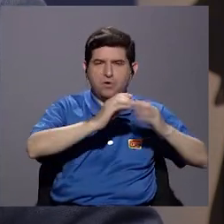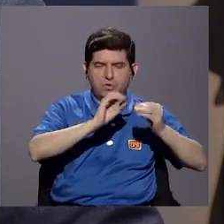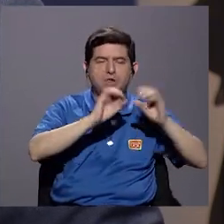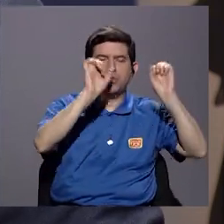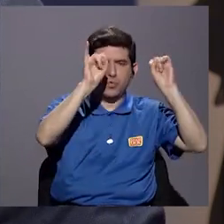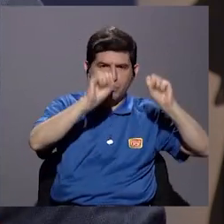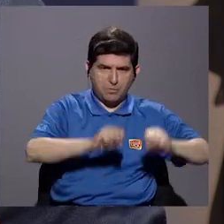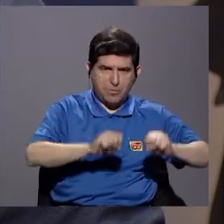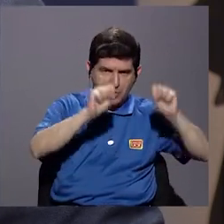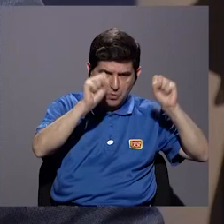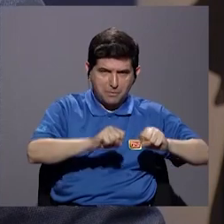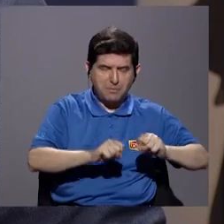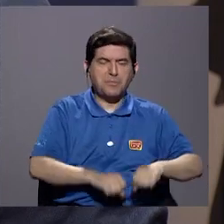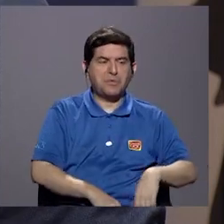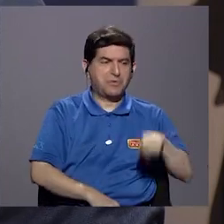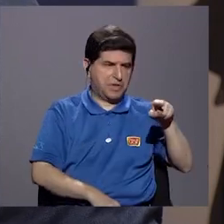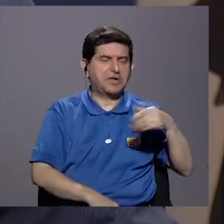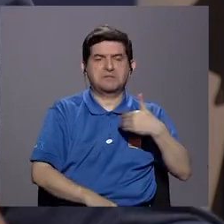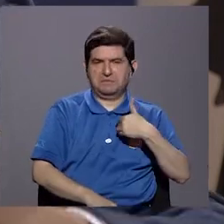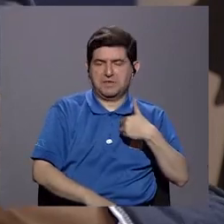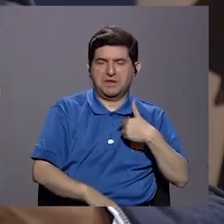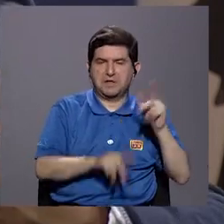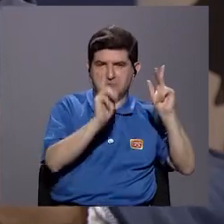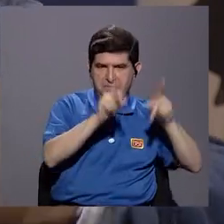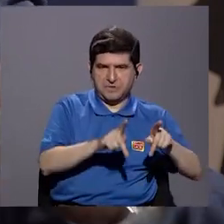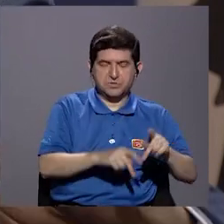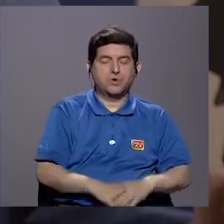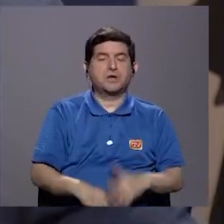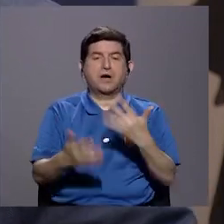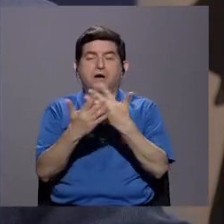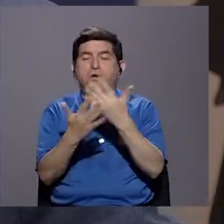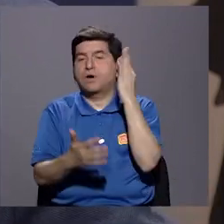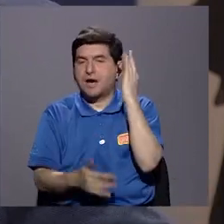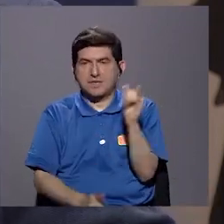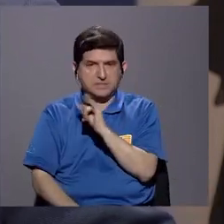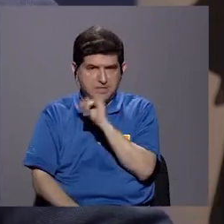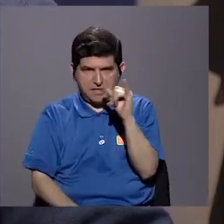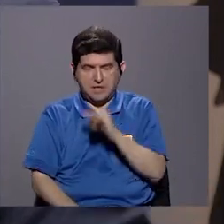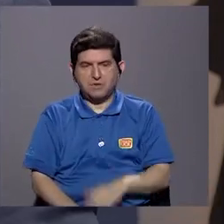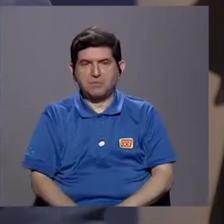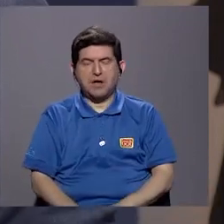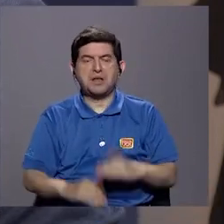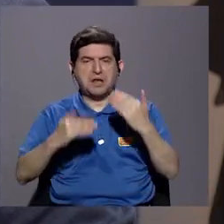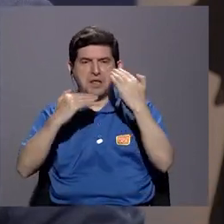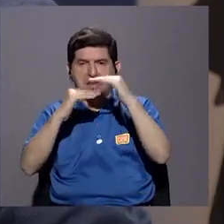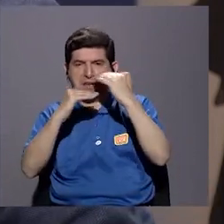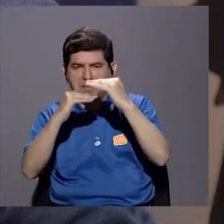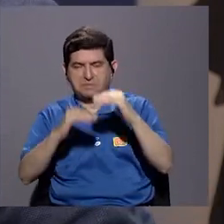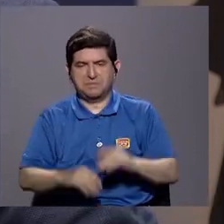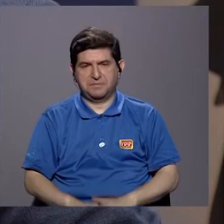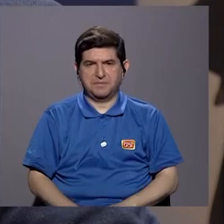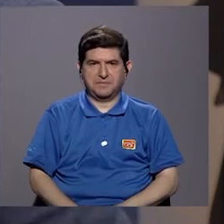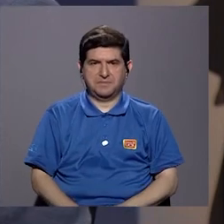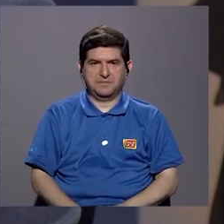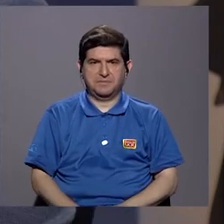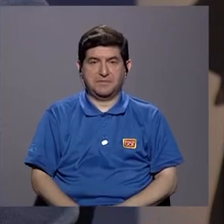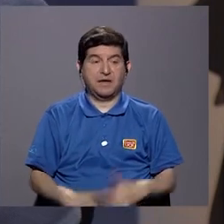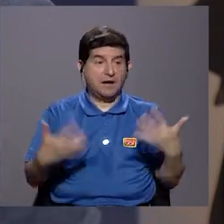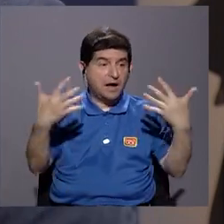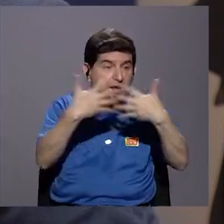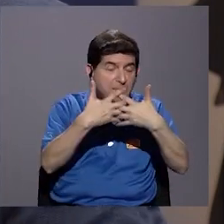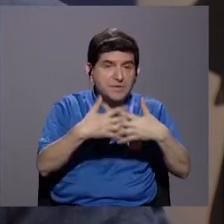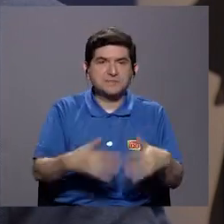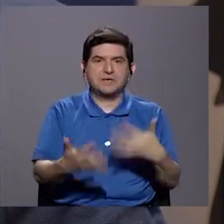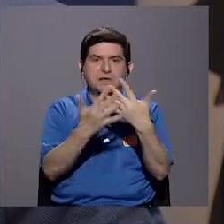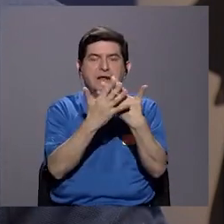capacidad de la ocupación o con la cárcel de mujeres que también, que está apenas en el límite. Y eso, digamos,